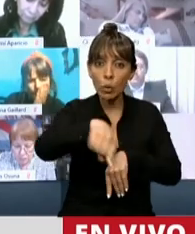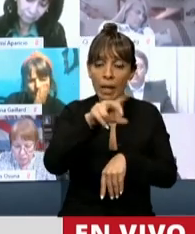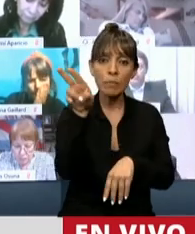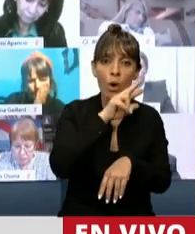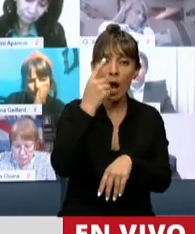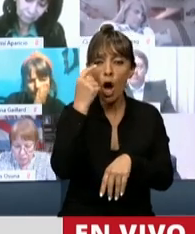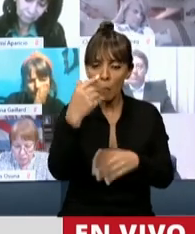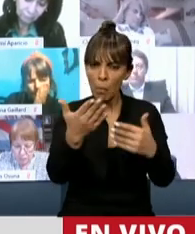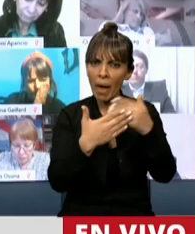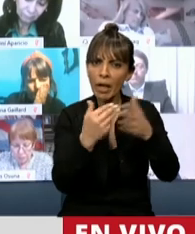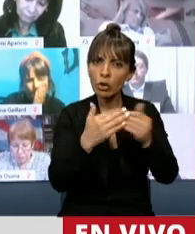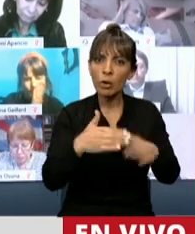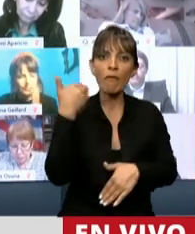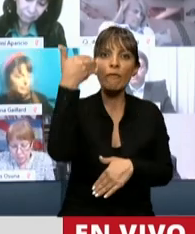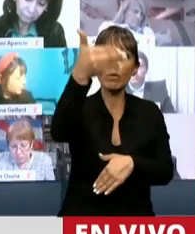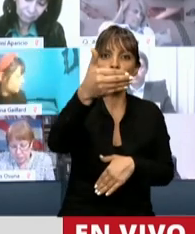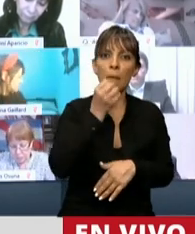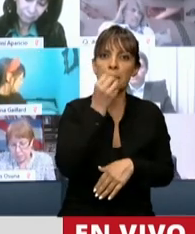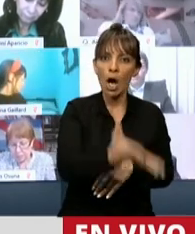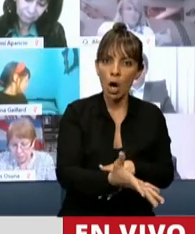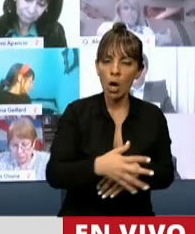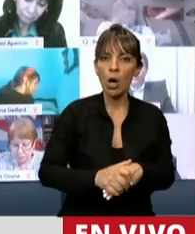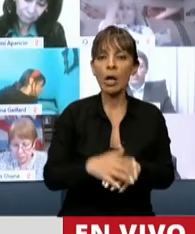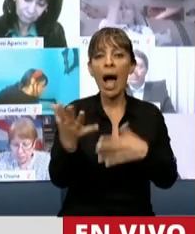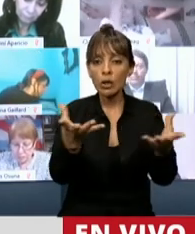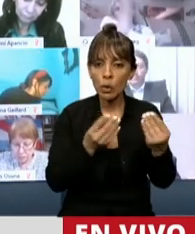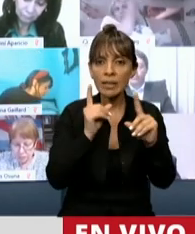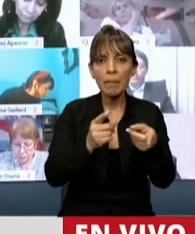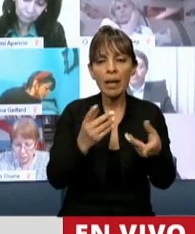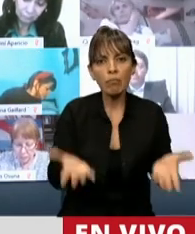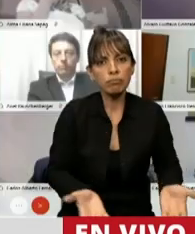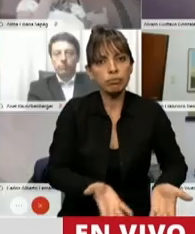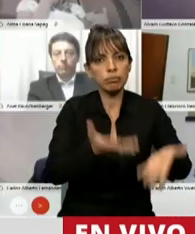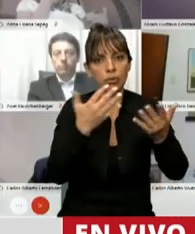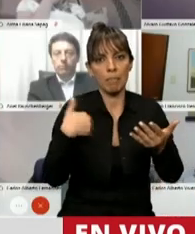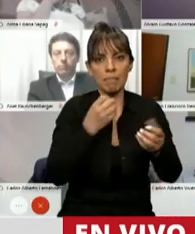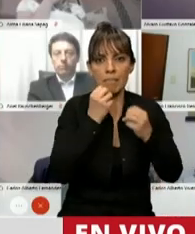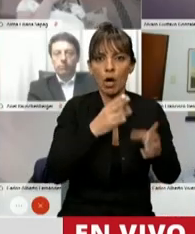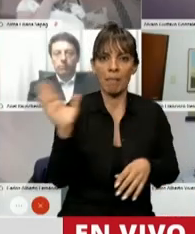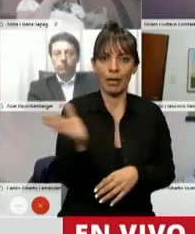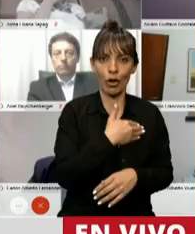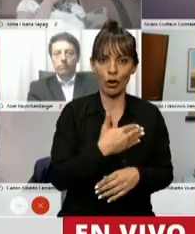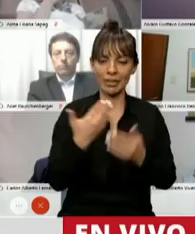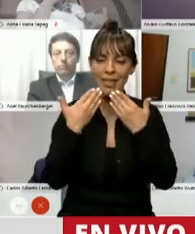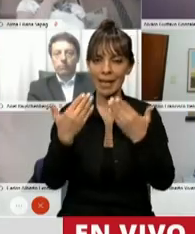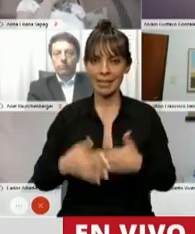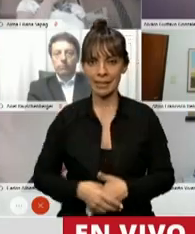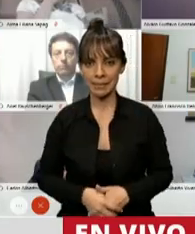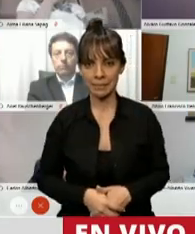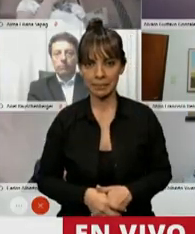fe, construirse un futuro para sí y ayudar a construir un país cada día mejor para todos. Gracias, Presidente.